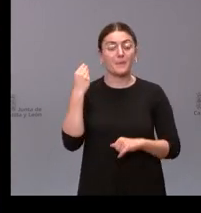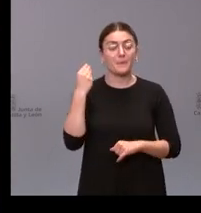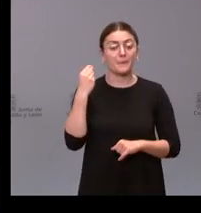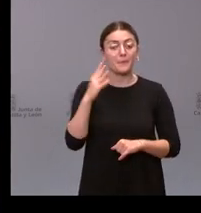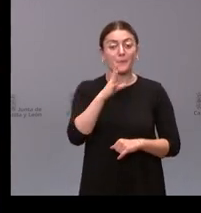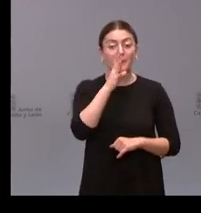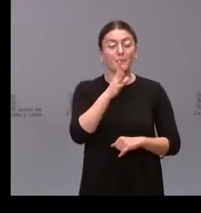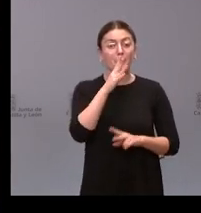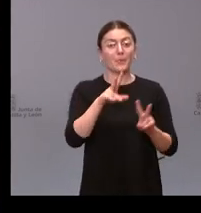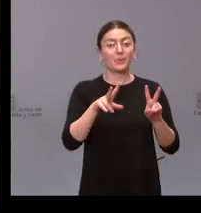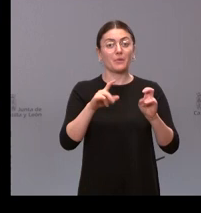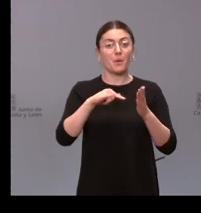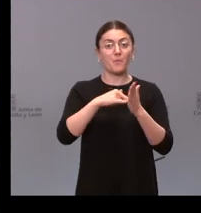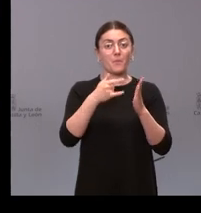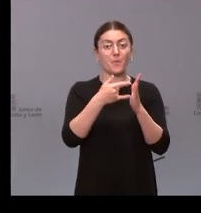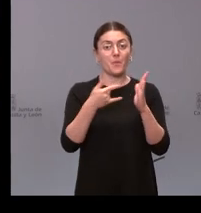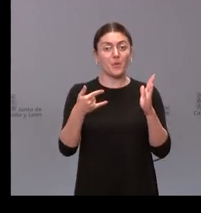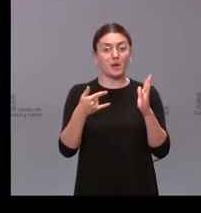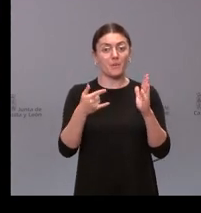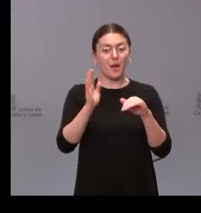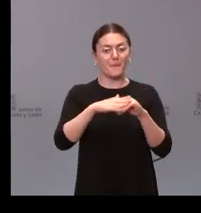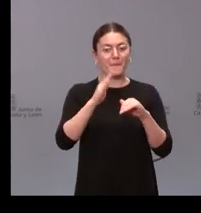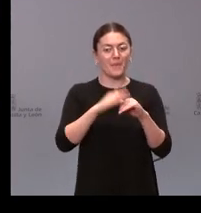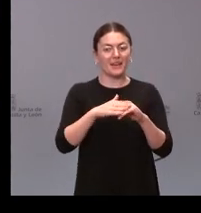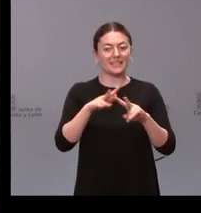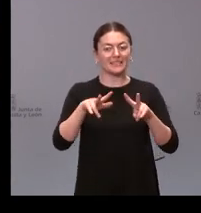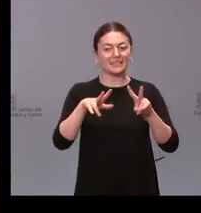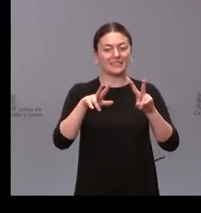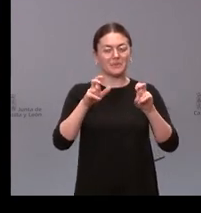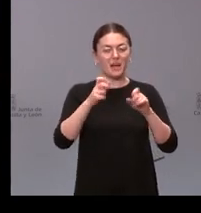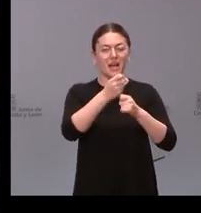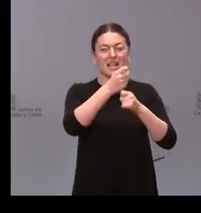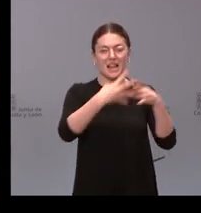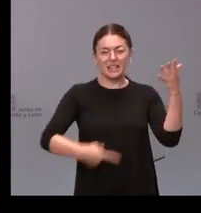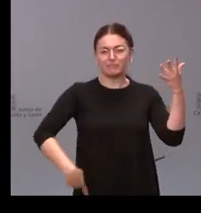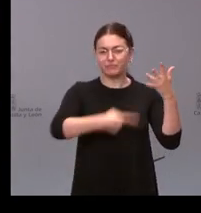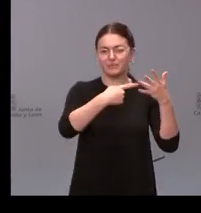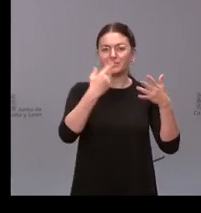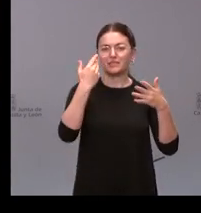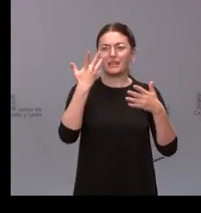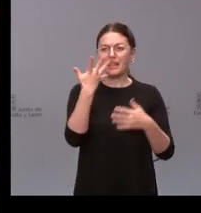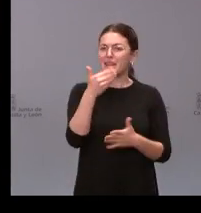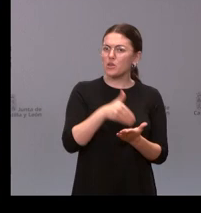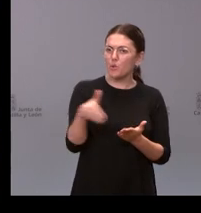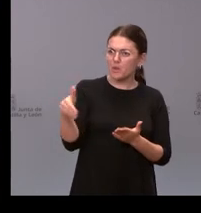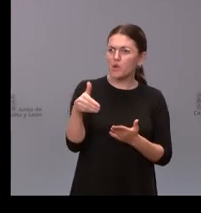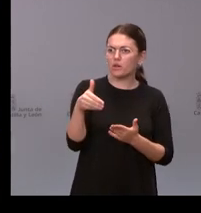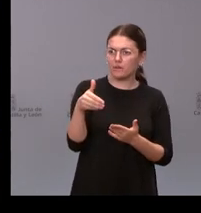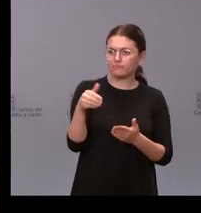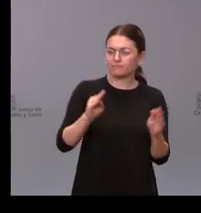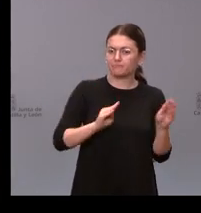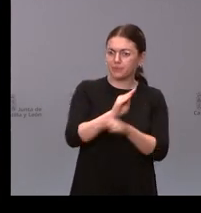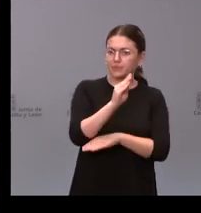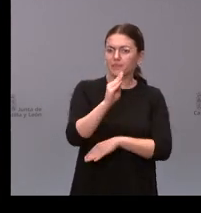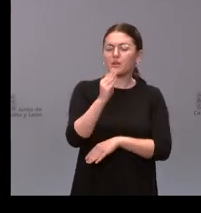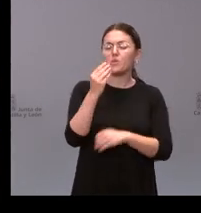programa de autoconcertación para acabar con la lista de espera que creo recordar que han sido 5 millones o que han cifrado cuál es